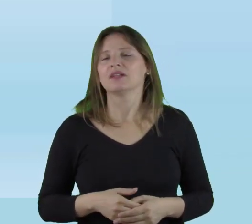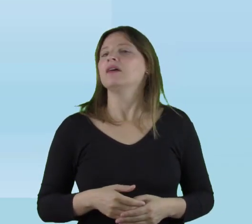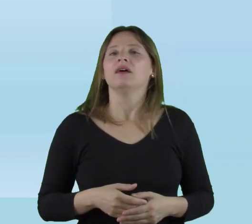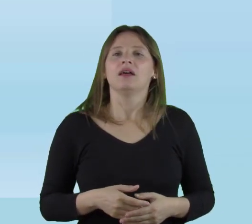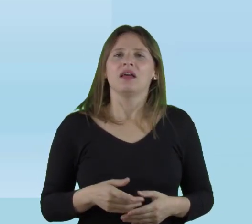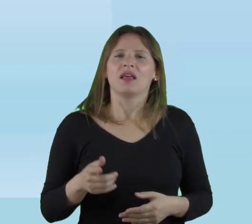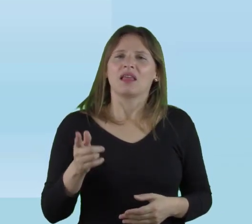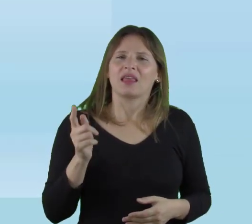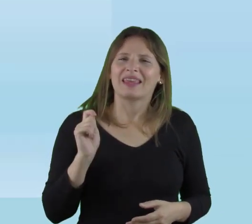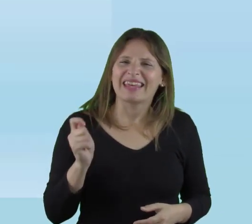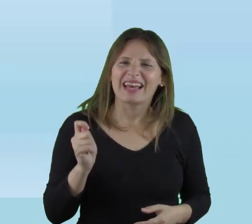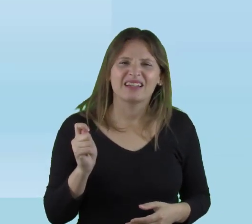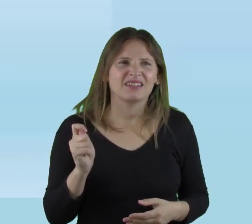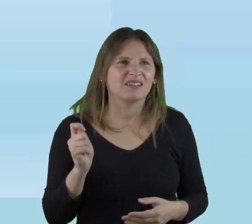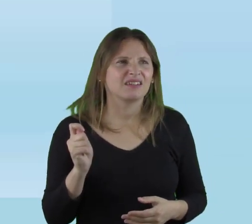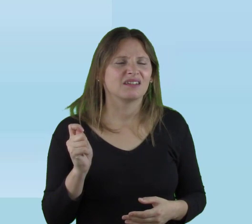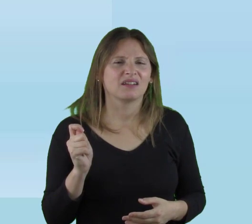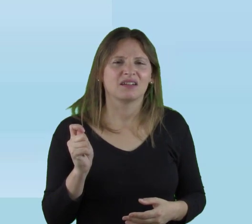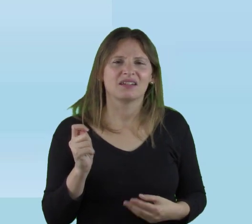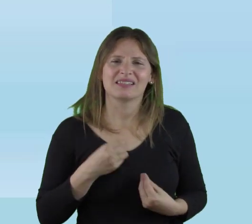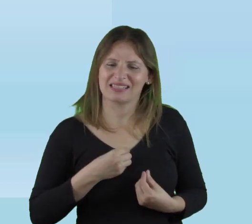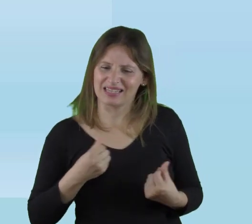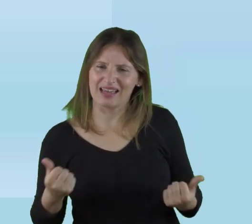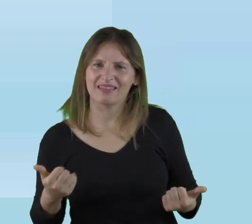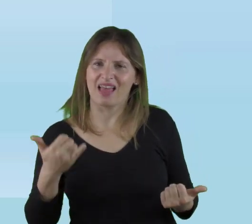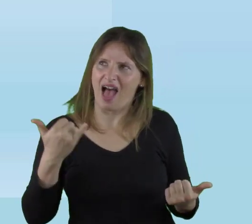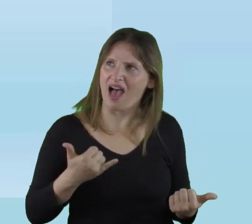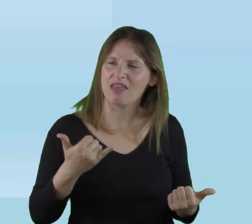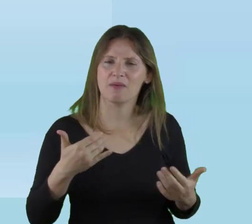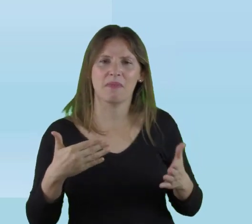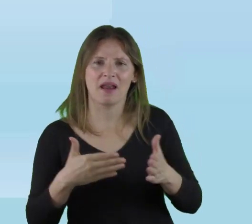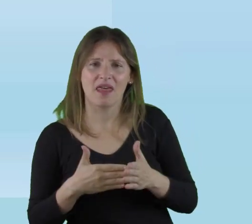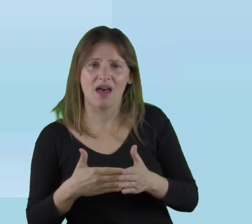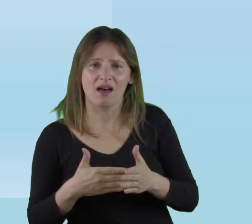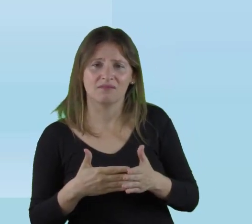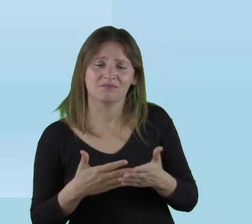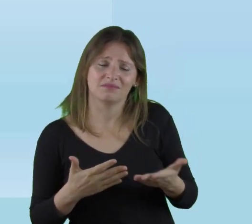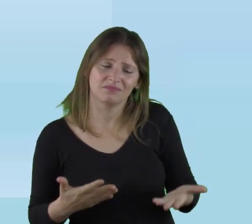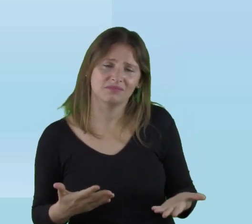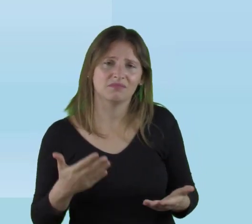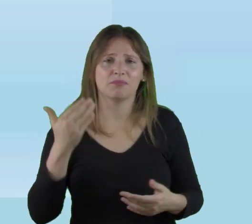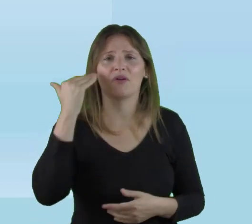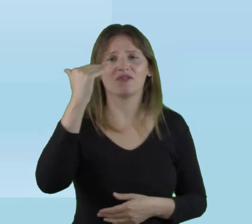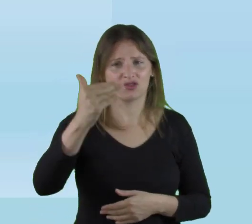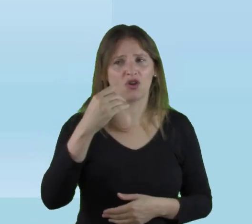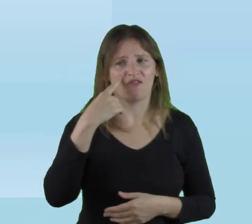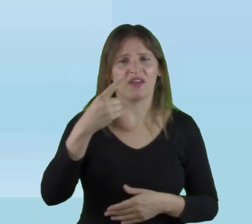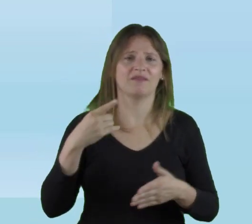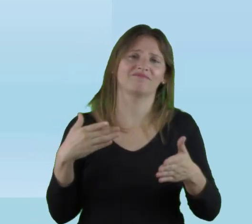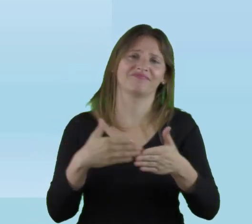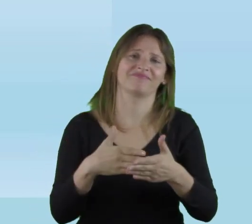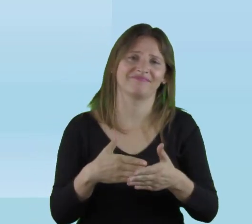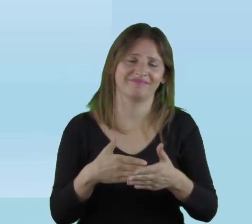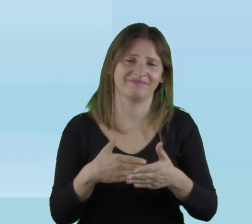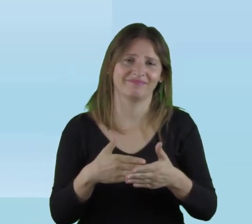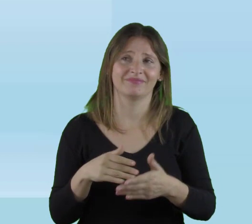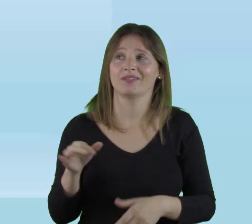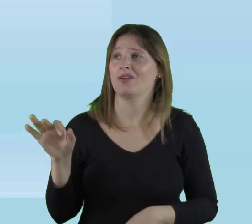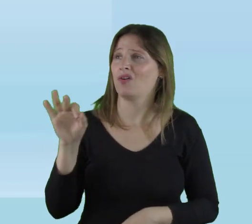¿Y quiénes experimentan estas barreras? Pues las experimentan los docentes.